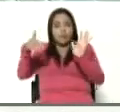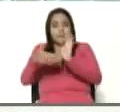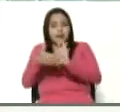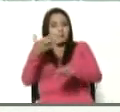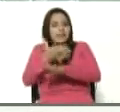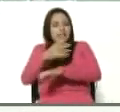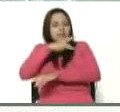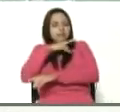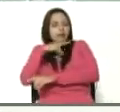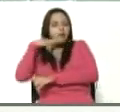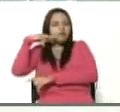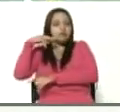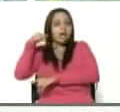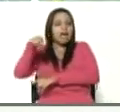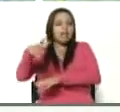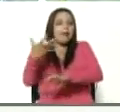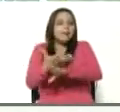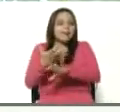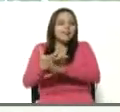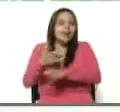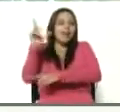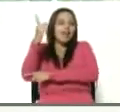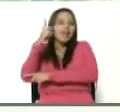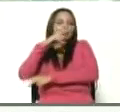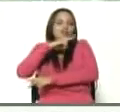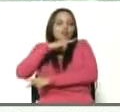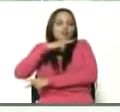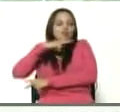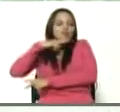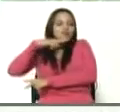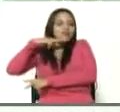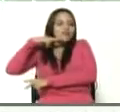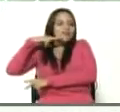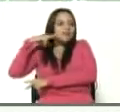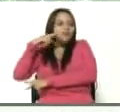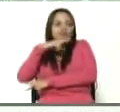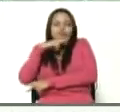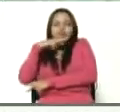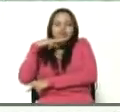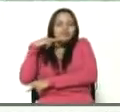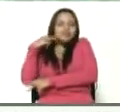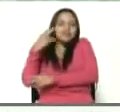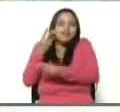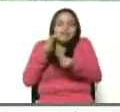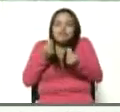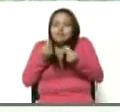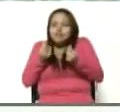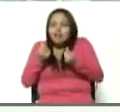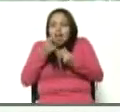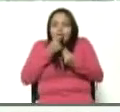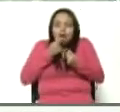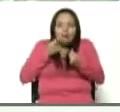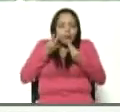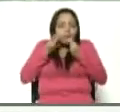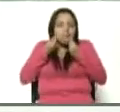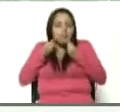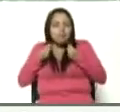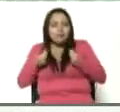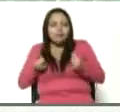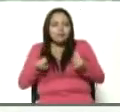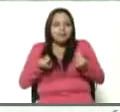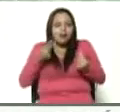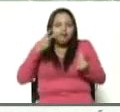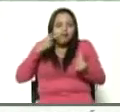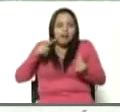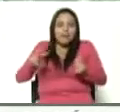sabrosas, y esa piña del estado de la área es dulcita, dulcita, se le hace la boca agua a uno cuando uno